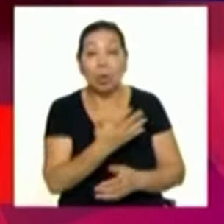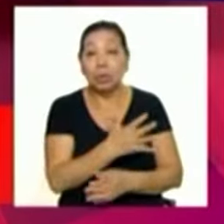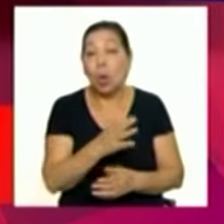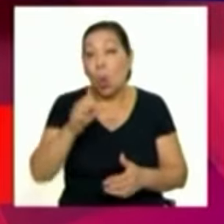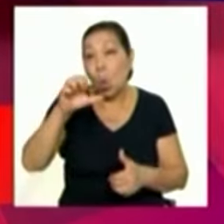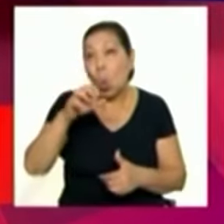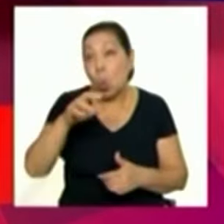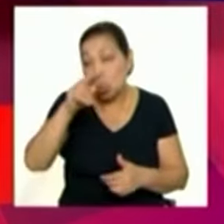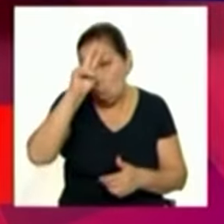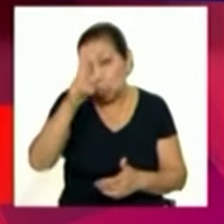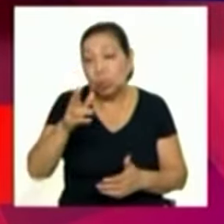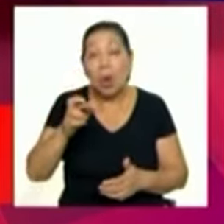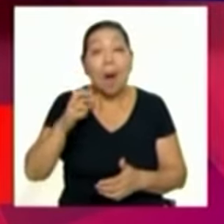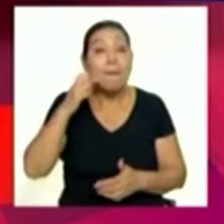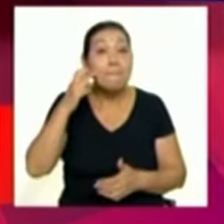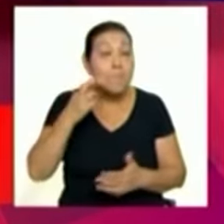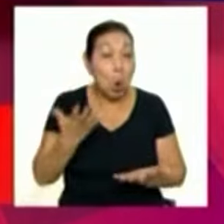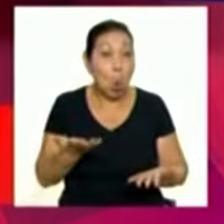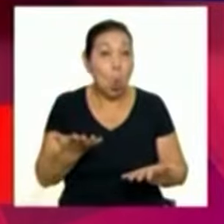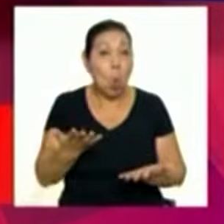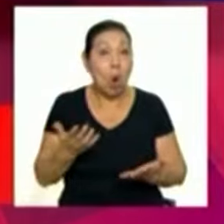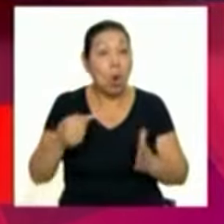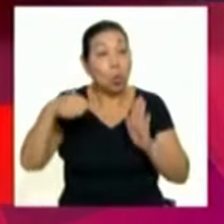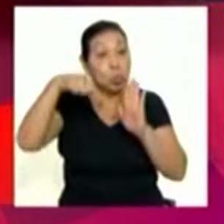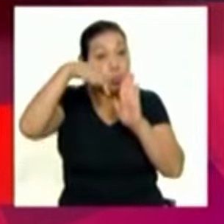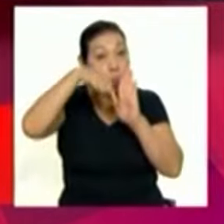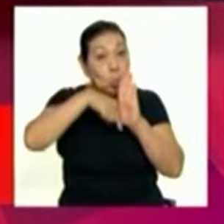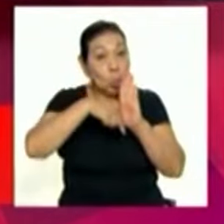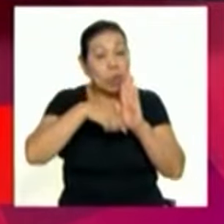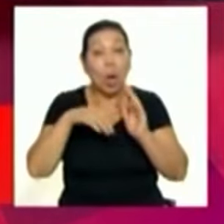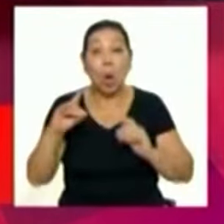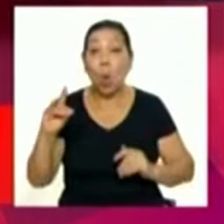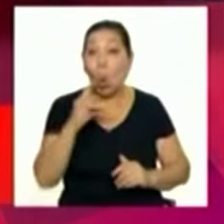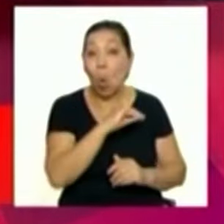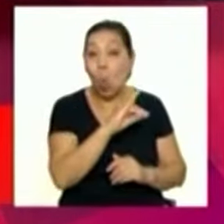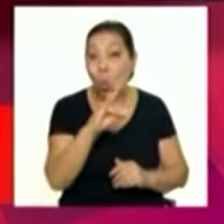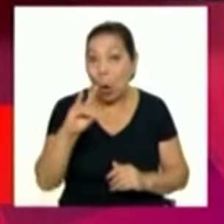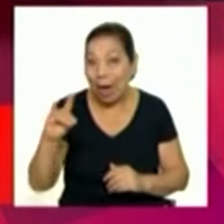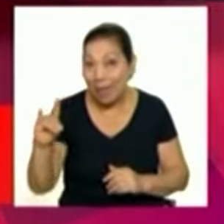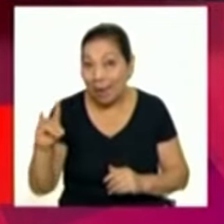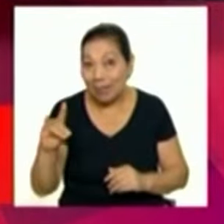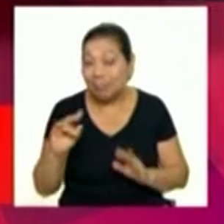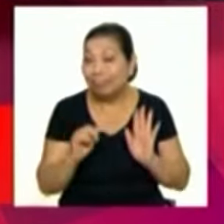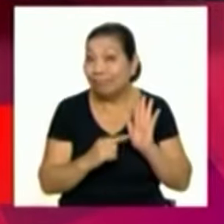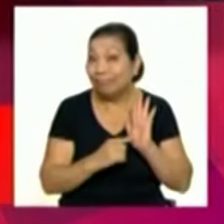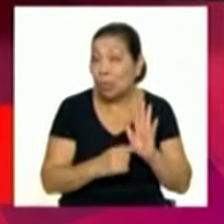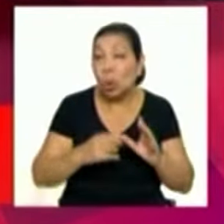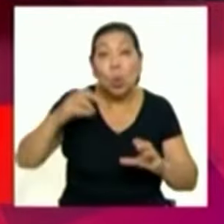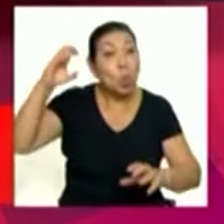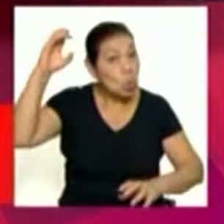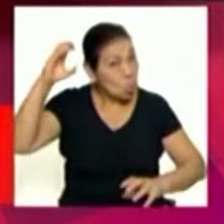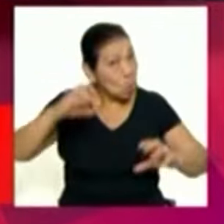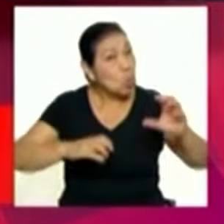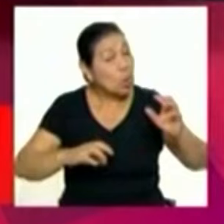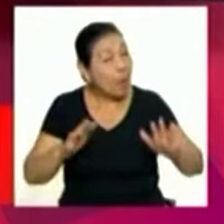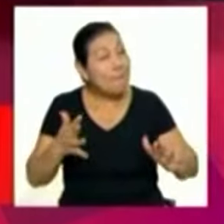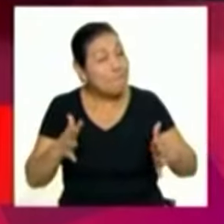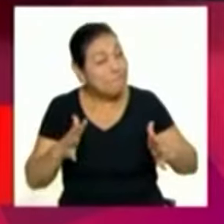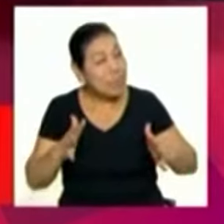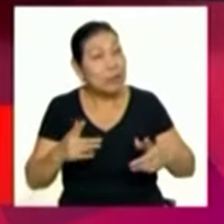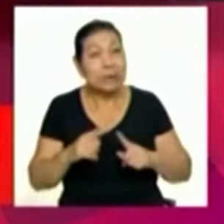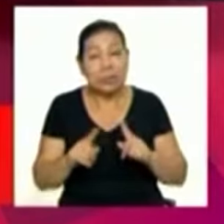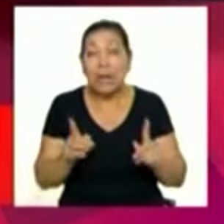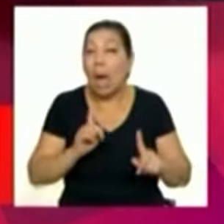de Cusco, la selva de Puno e incluso el sur de Ucayali. Estas regiones están presentando lluvias de moderada intensidad,